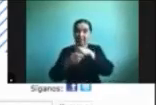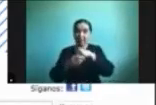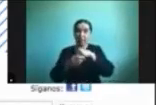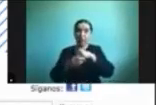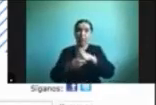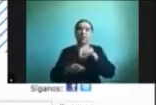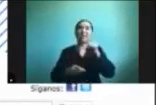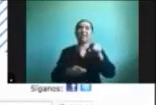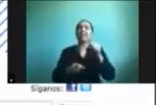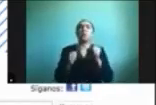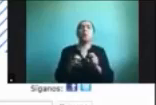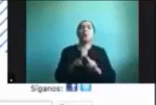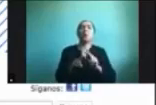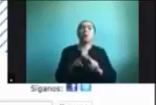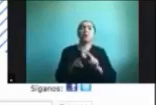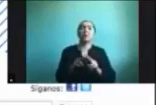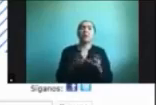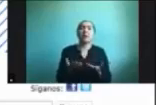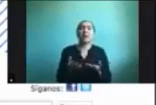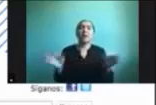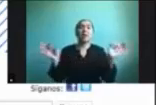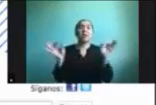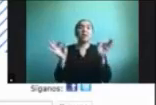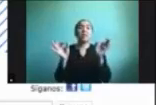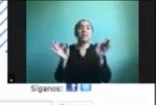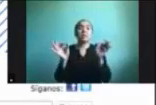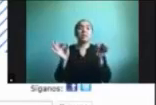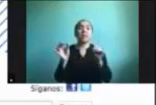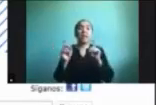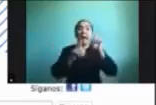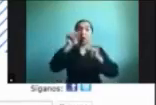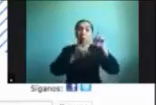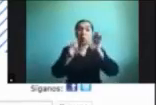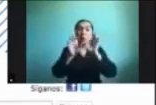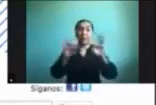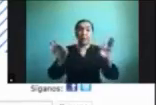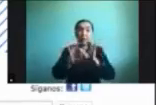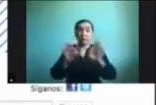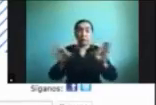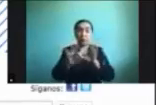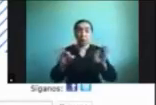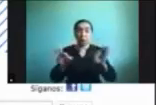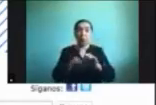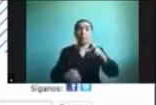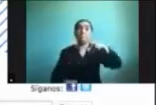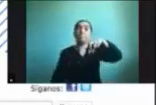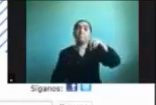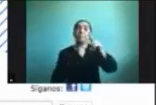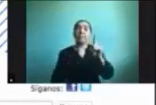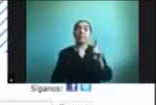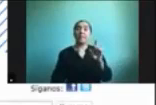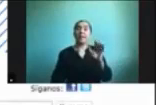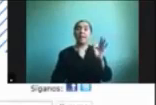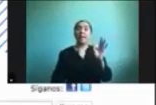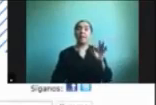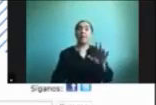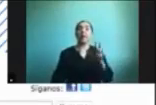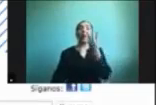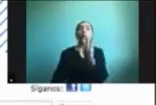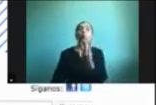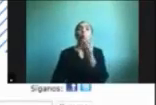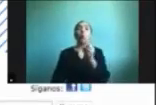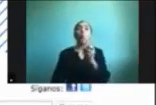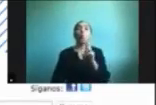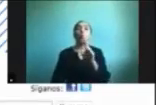es pasar un texto o alguno de los formatos que aparecen ahí un pdf una imagen un word a